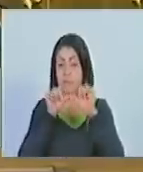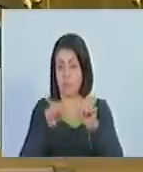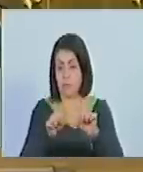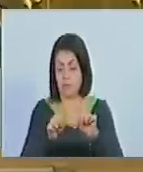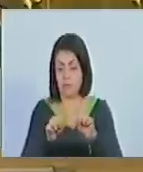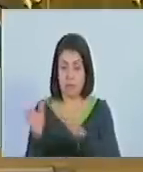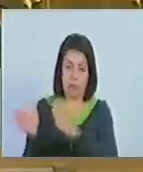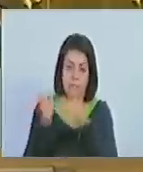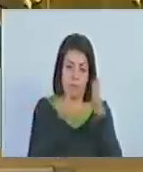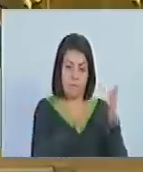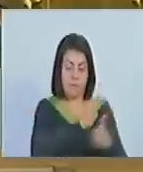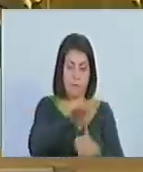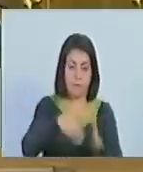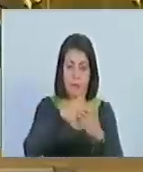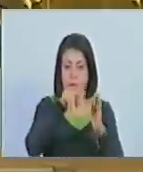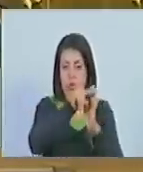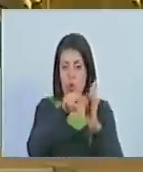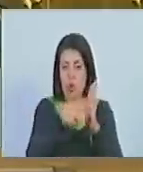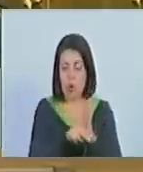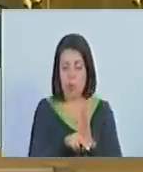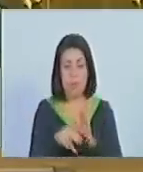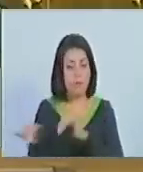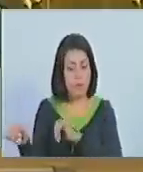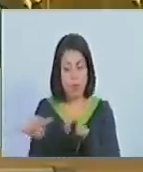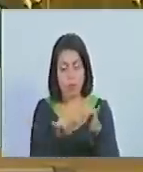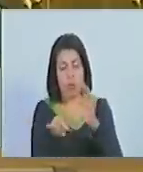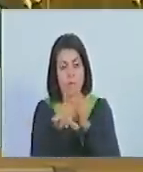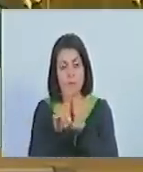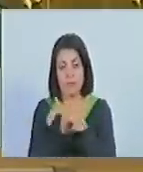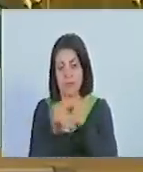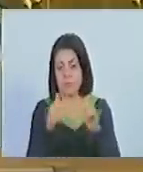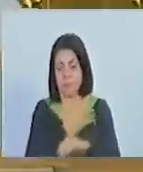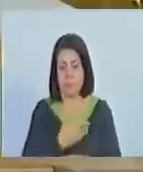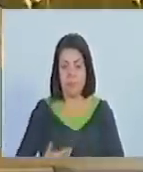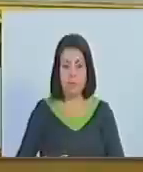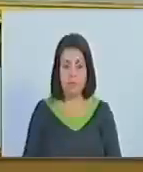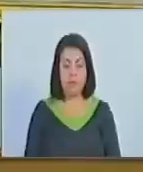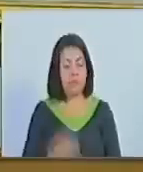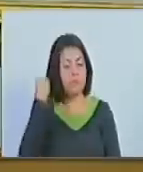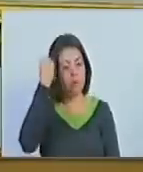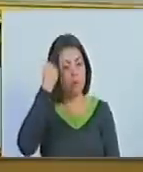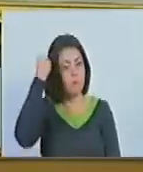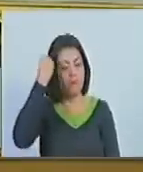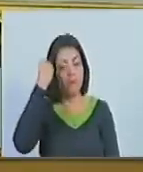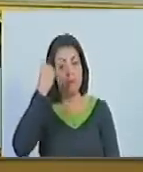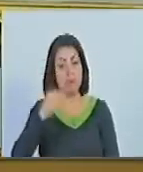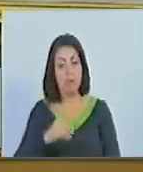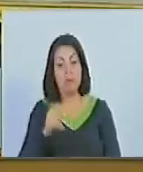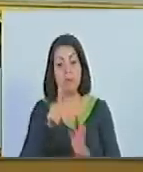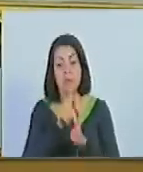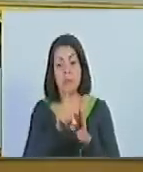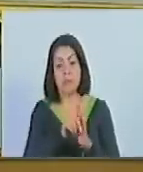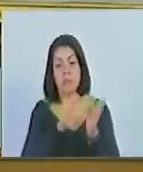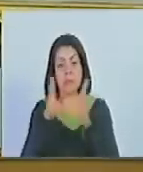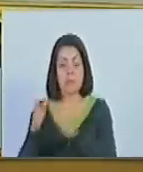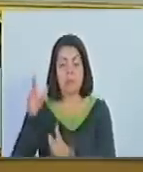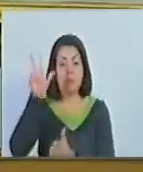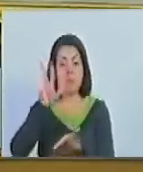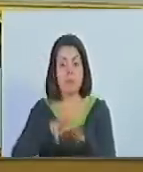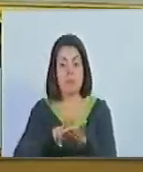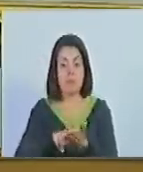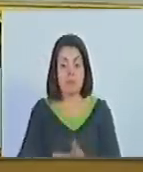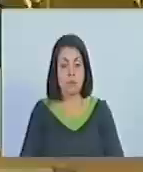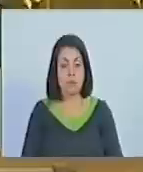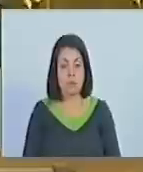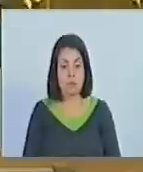derogadas todas las normas que colidan con esta ley. Esto, señor presidente. En consideración la disposición derogatoria, queda aprobada.